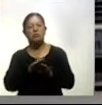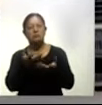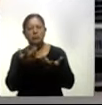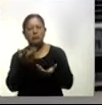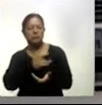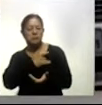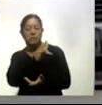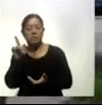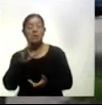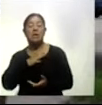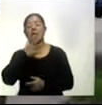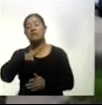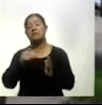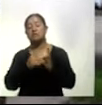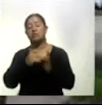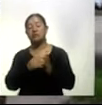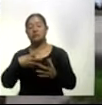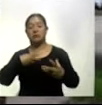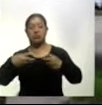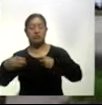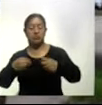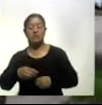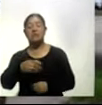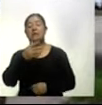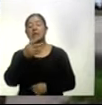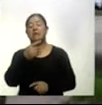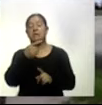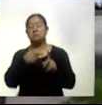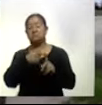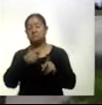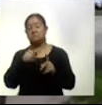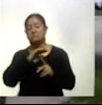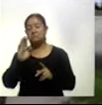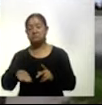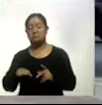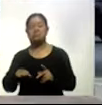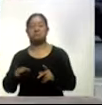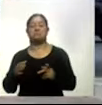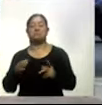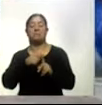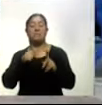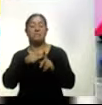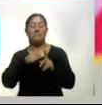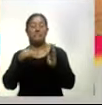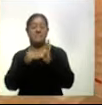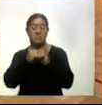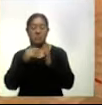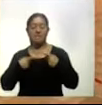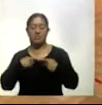de contagios y más de medio millón de muertos en el mundo según un recuento de la AFP basado en fuentes oficiales